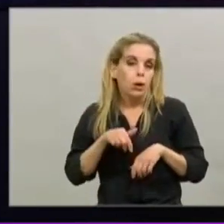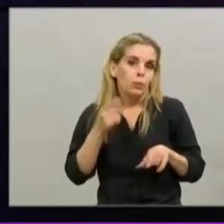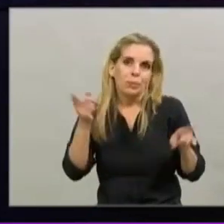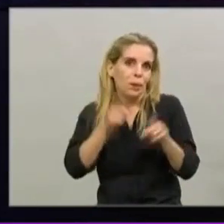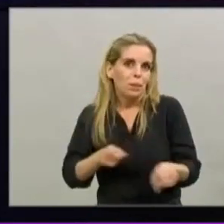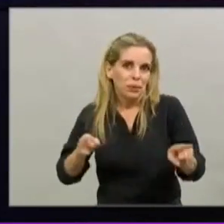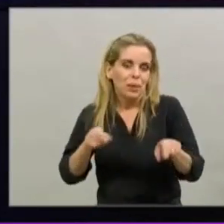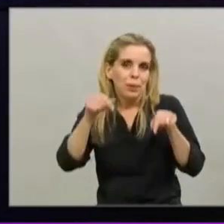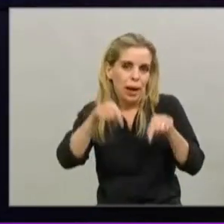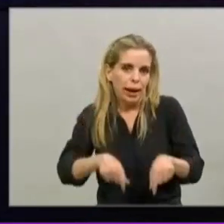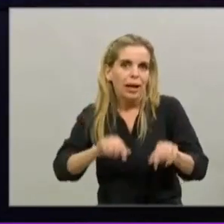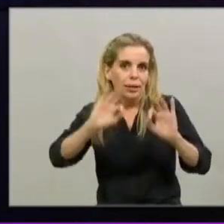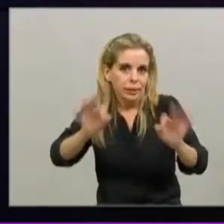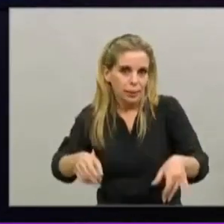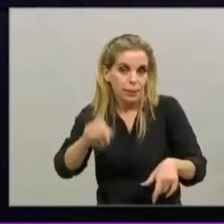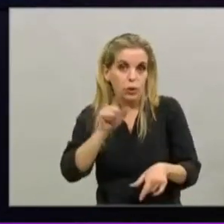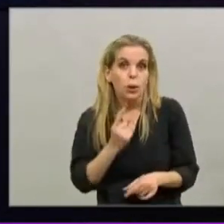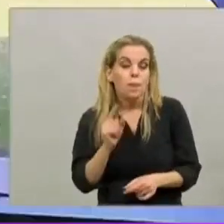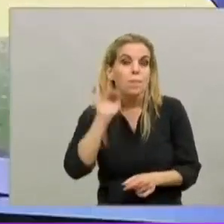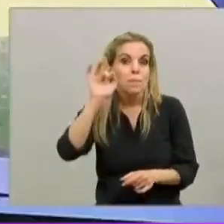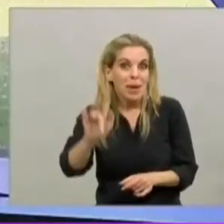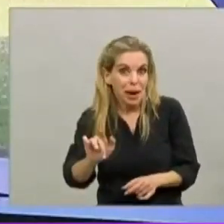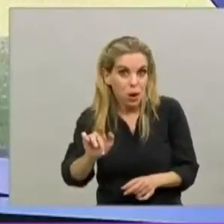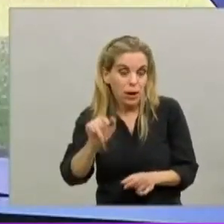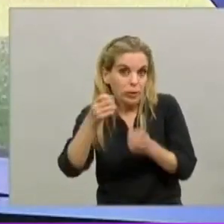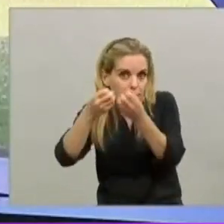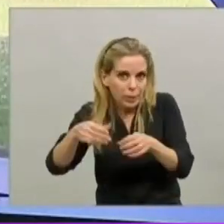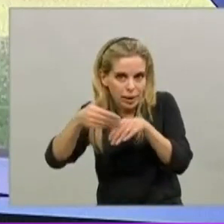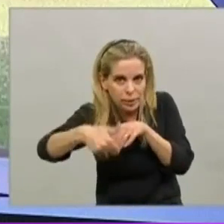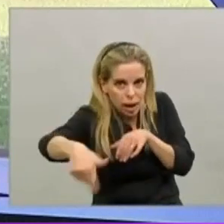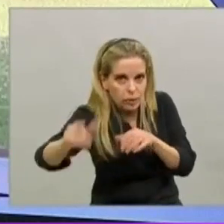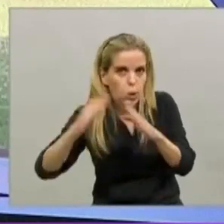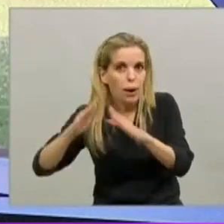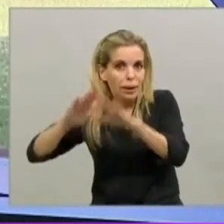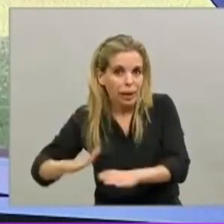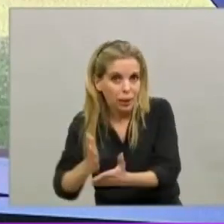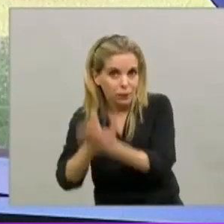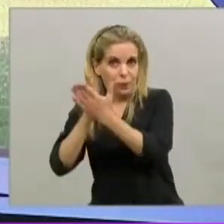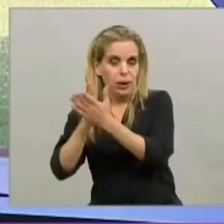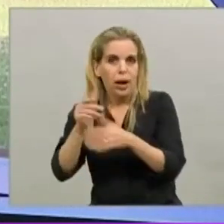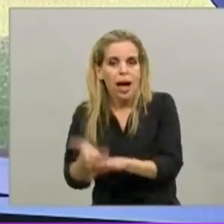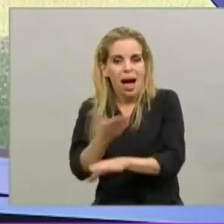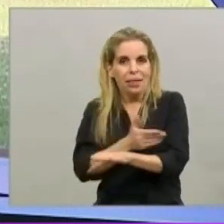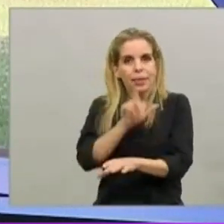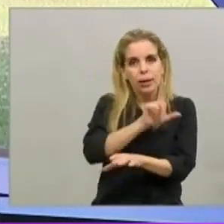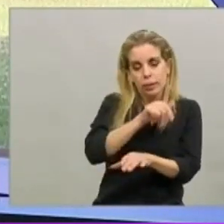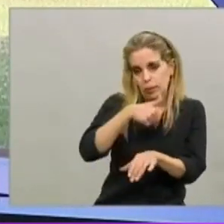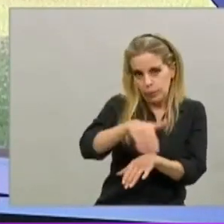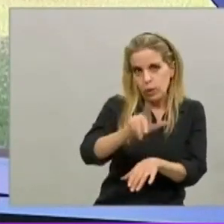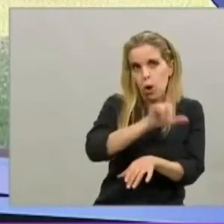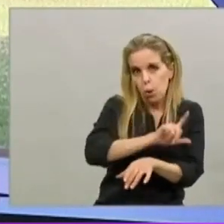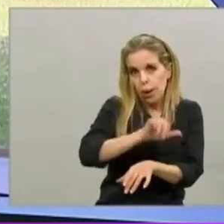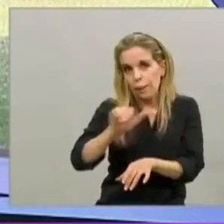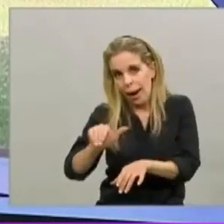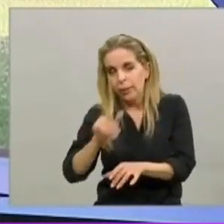estas medidas que para la capital aplican a partir del miércoles, vamos a una conferencia de prensa dando todos los detalles para que tengan y